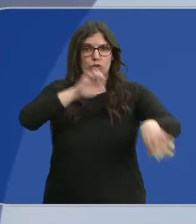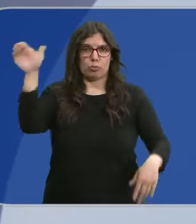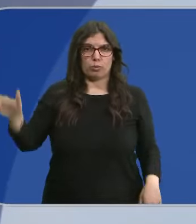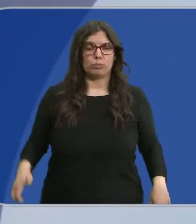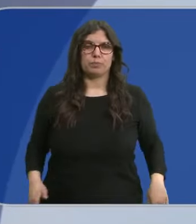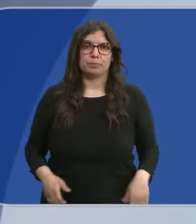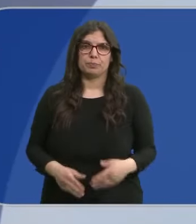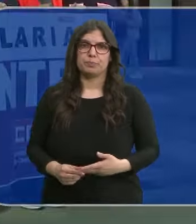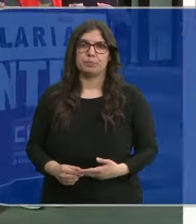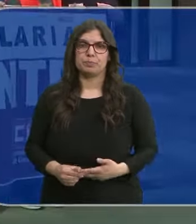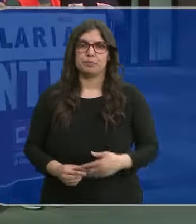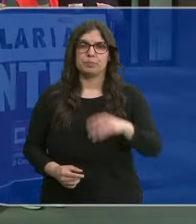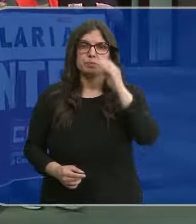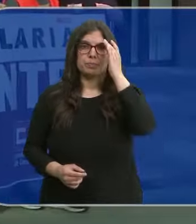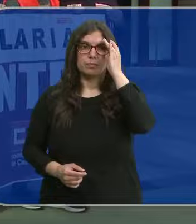europeos.